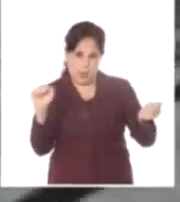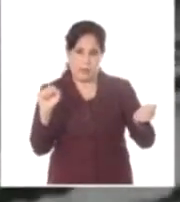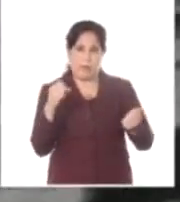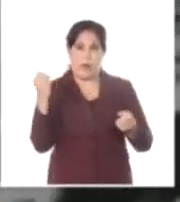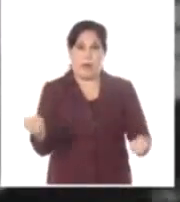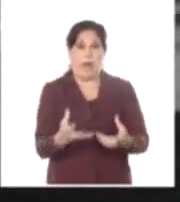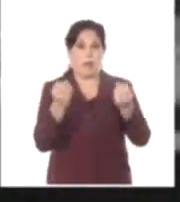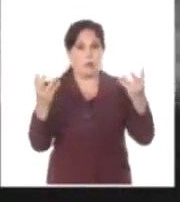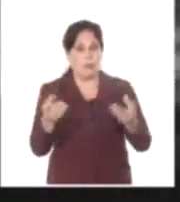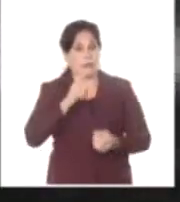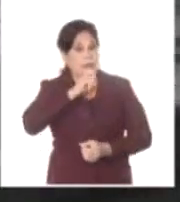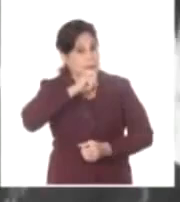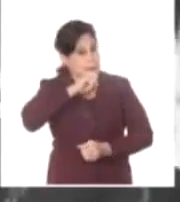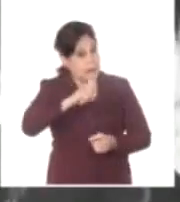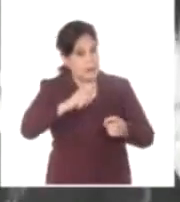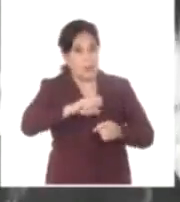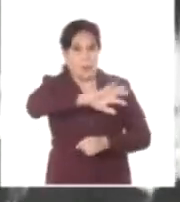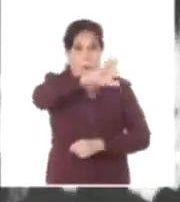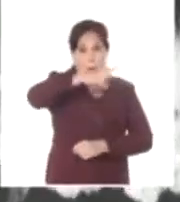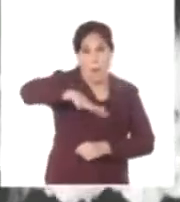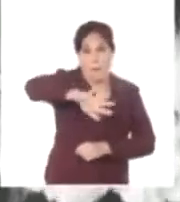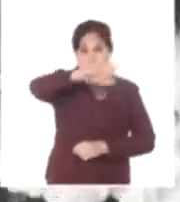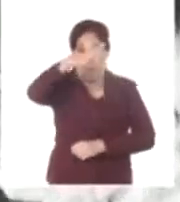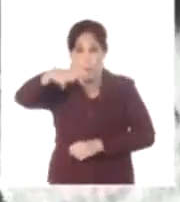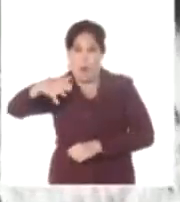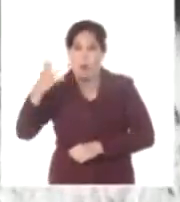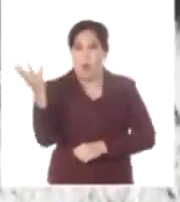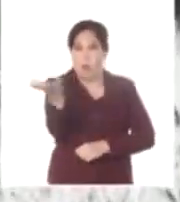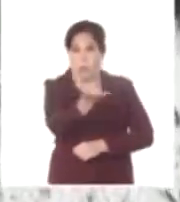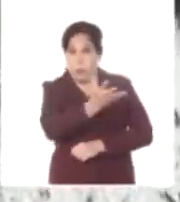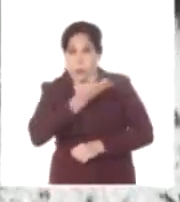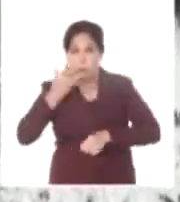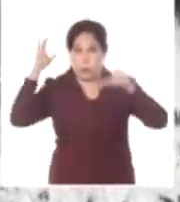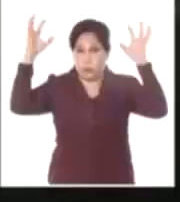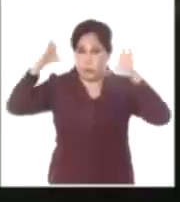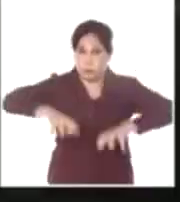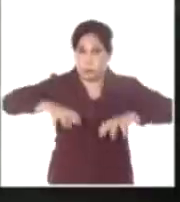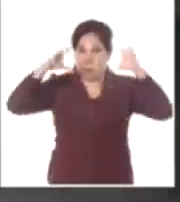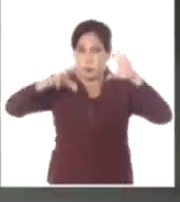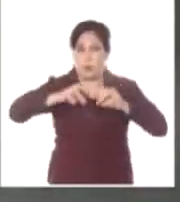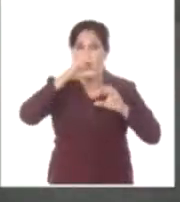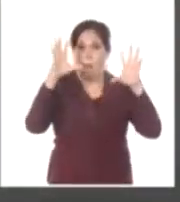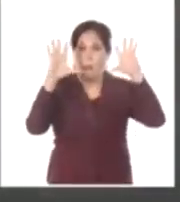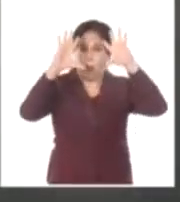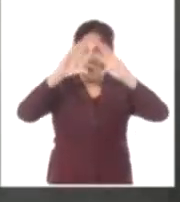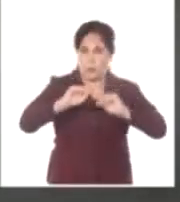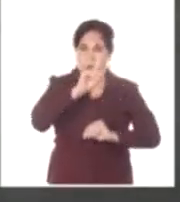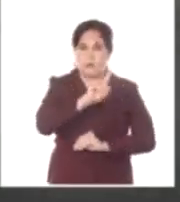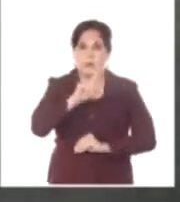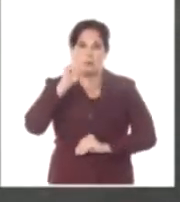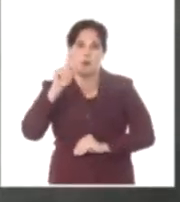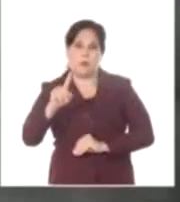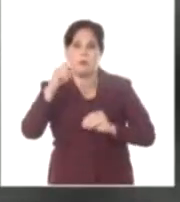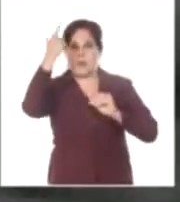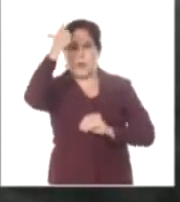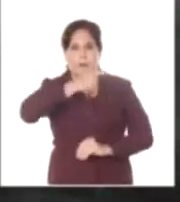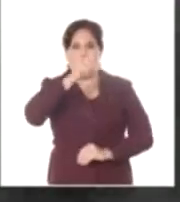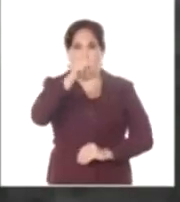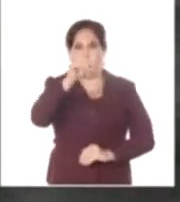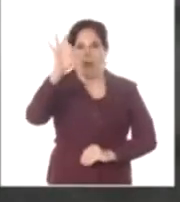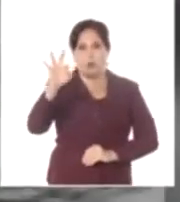naturaleza fue con un mar bravío, viento y lluvia, la noche del 11 de abril de 1895.